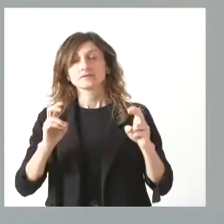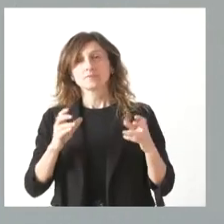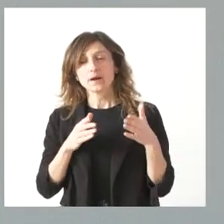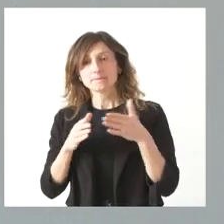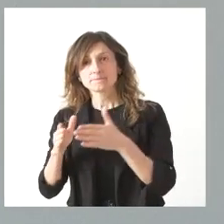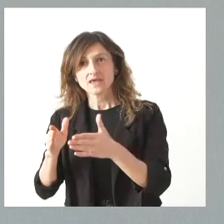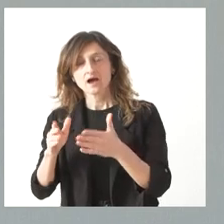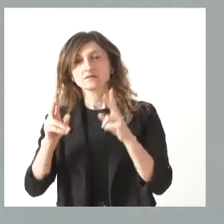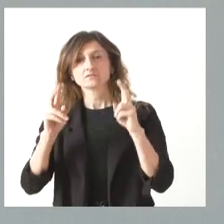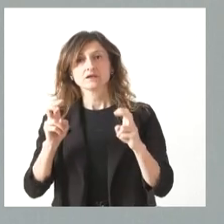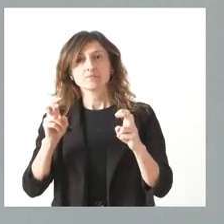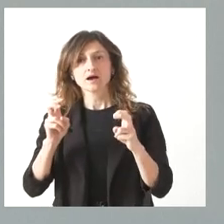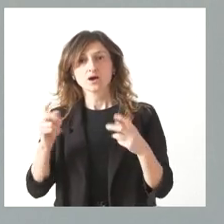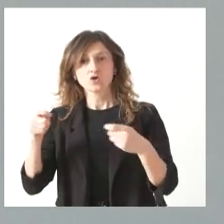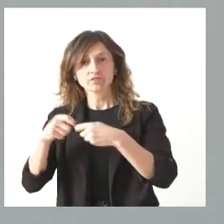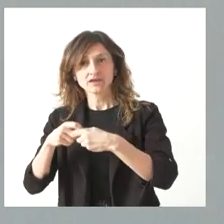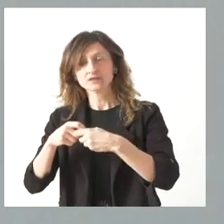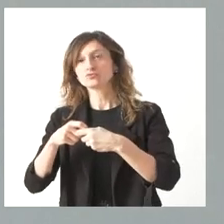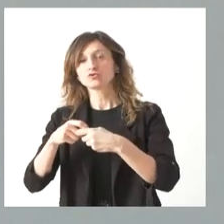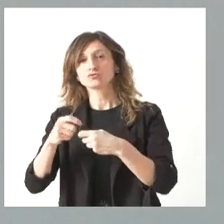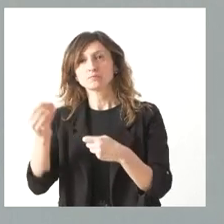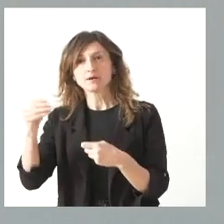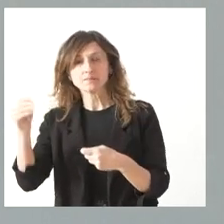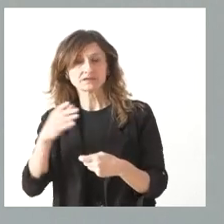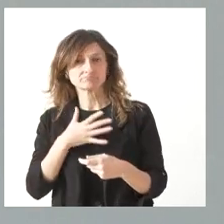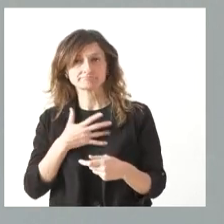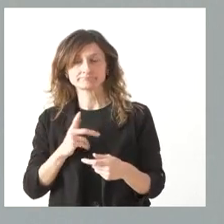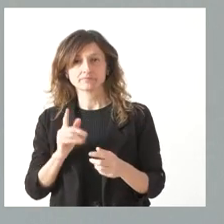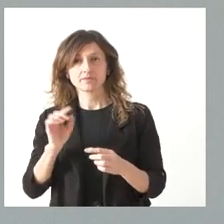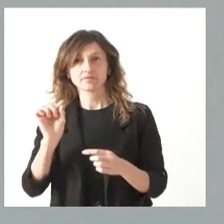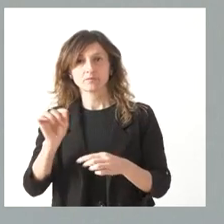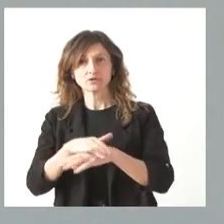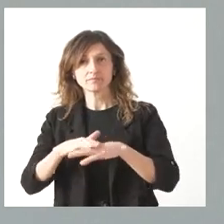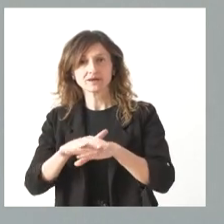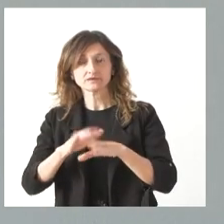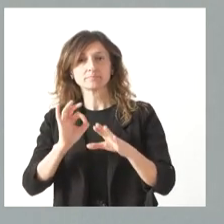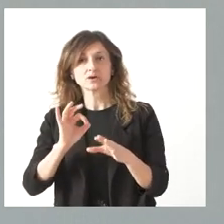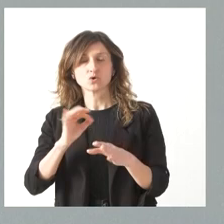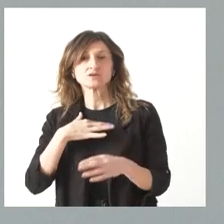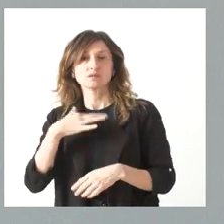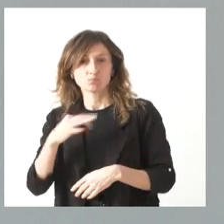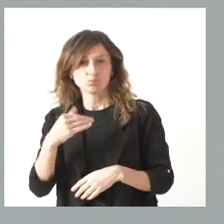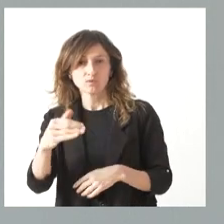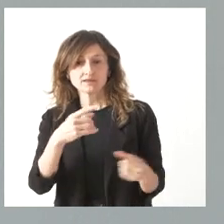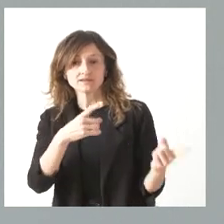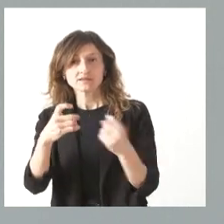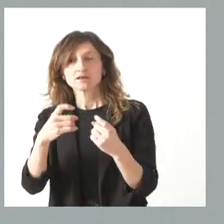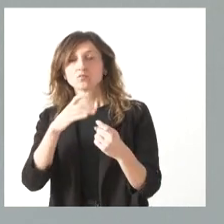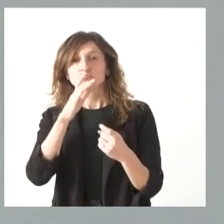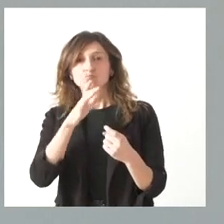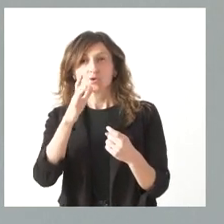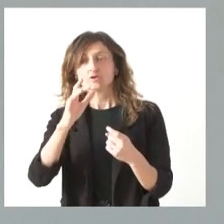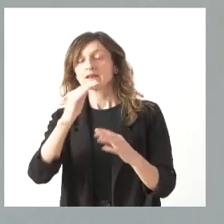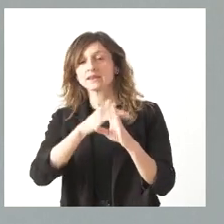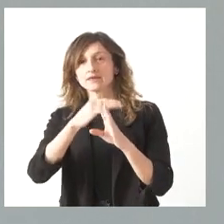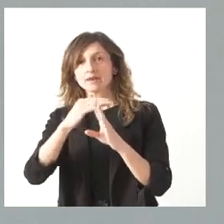incremento de los conciertos como la vía esencial y fundamental, pero tampoco excluimos la posibilidad de que dentro de que mantengamos uno